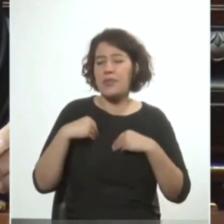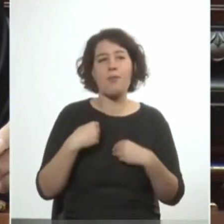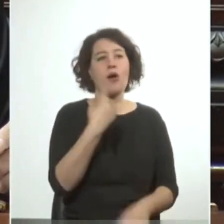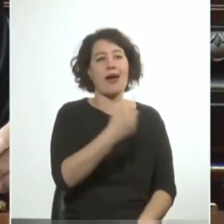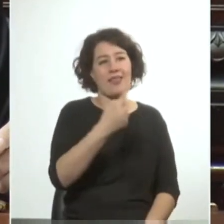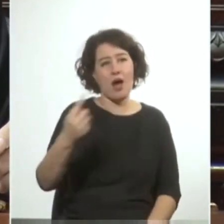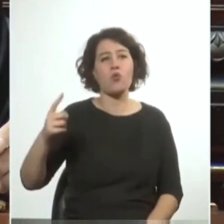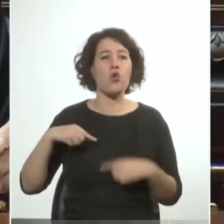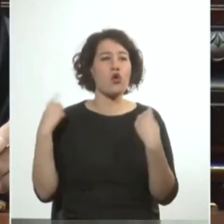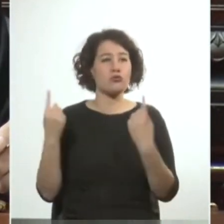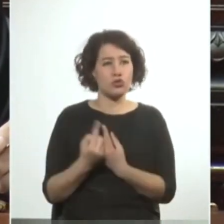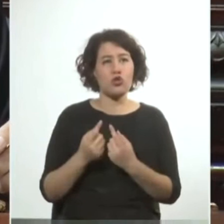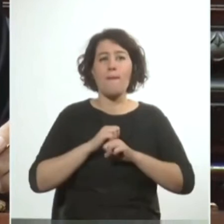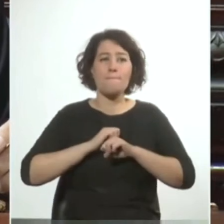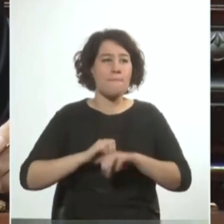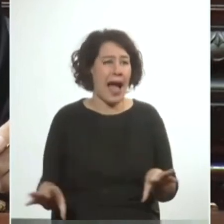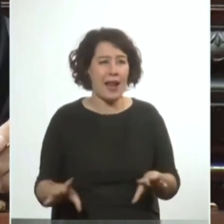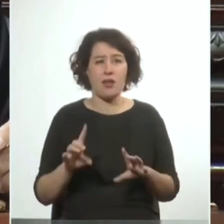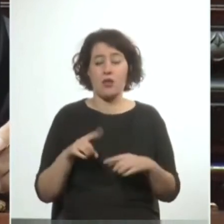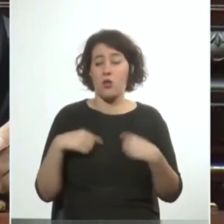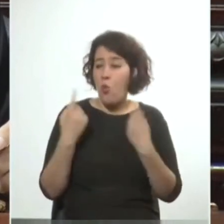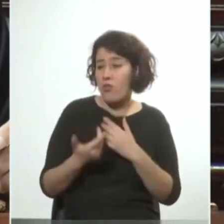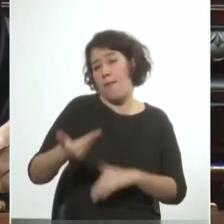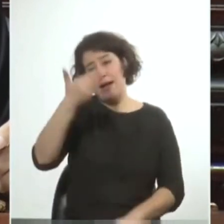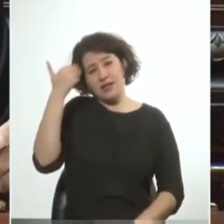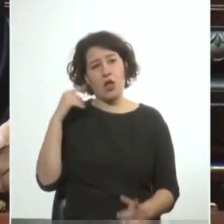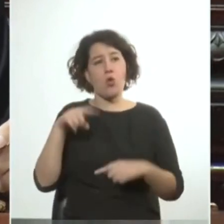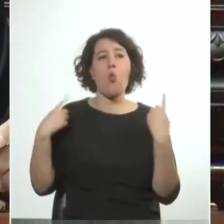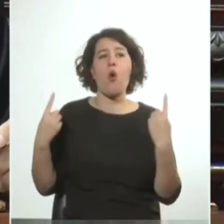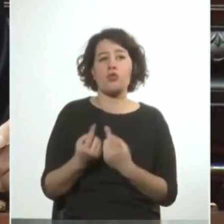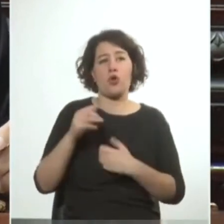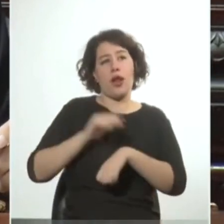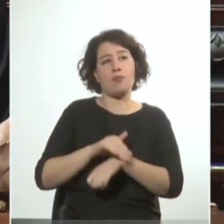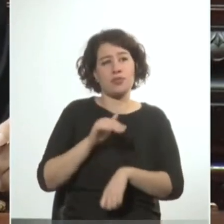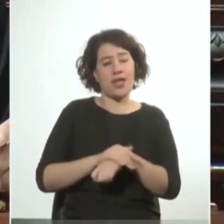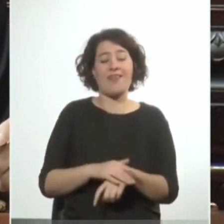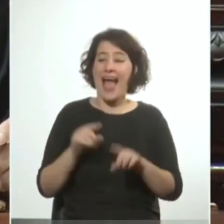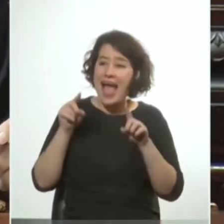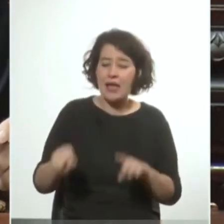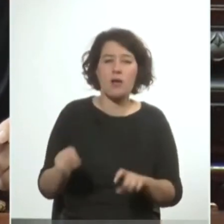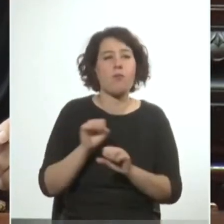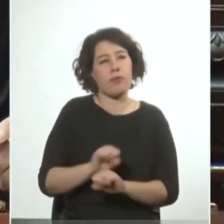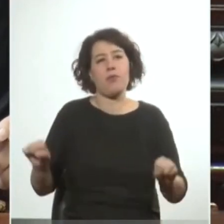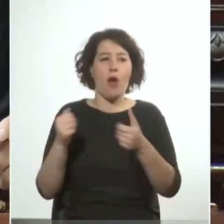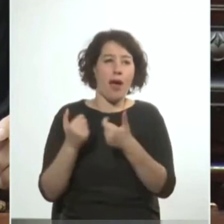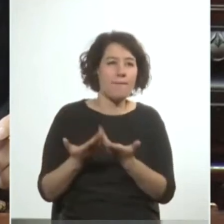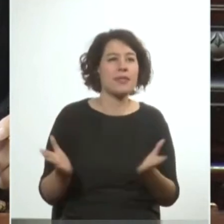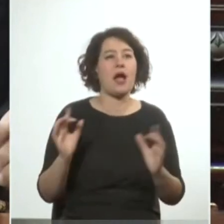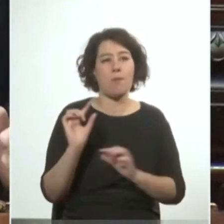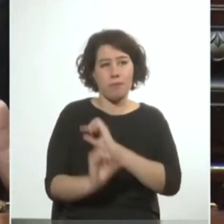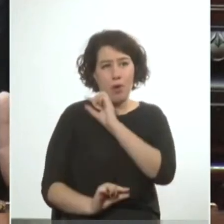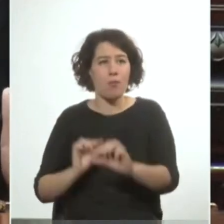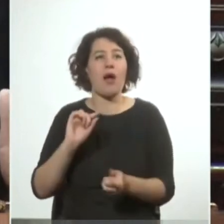uno de nosotros mal que nos pese de nuestro pasado y de nuestras responsabilidades ahí podremos empezar a construir